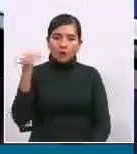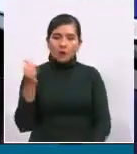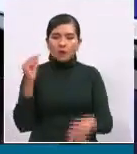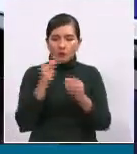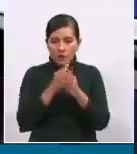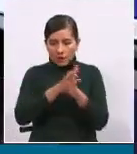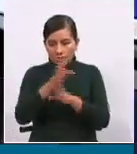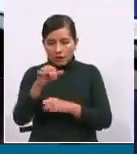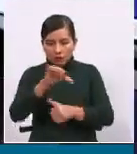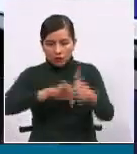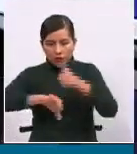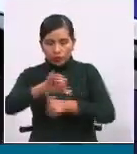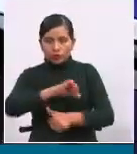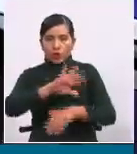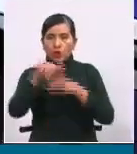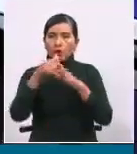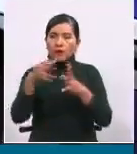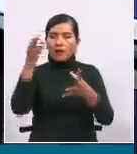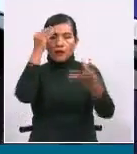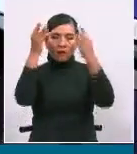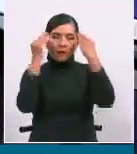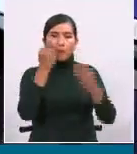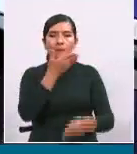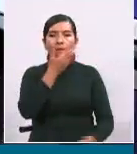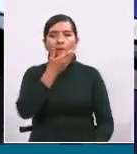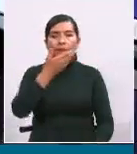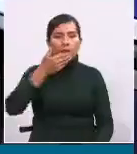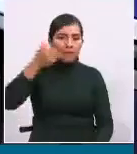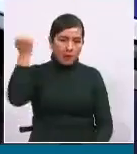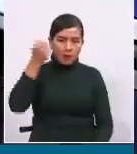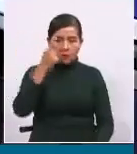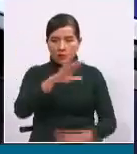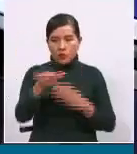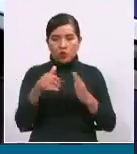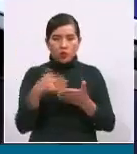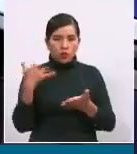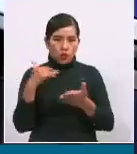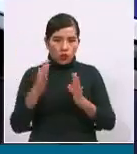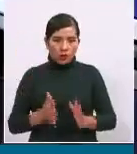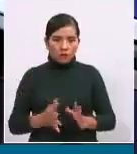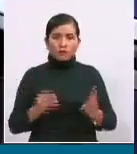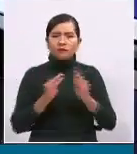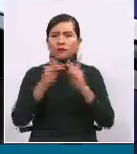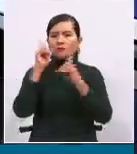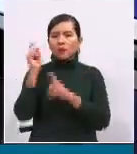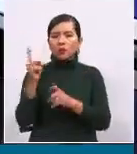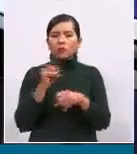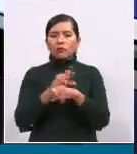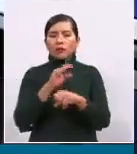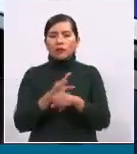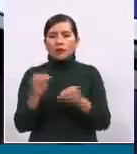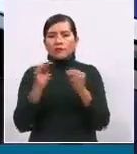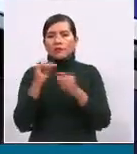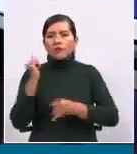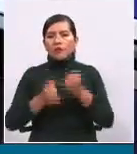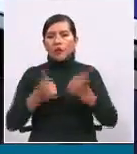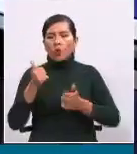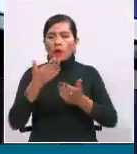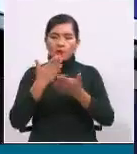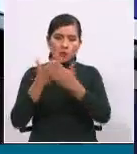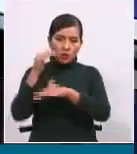directa del aprendizaje y del mejor aprendizaje para los estudiantes. Su mensaje final, buenas noches, hasta cualquier momento.